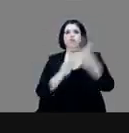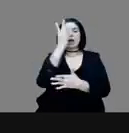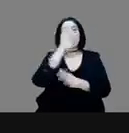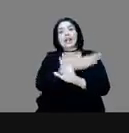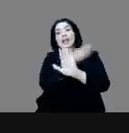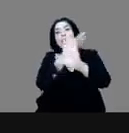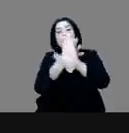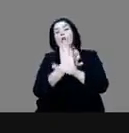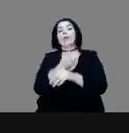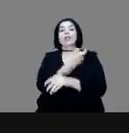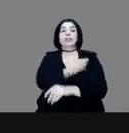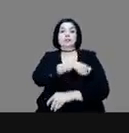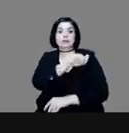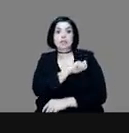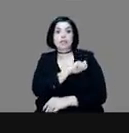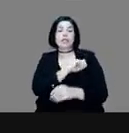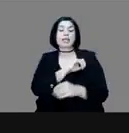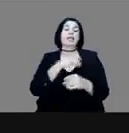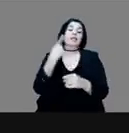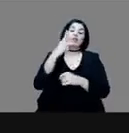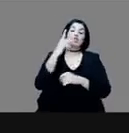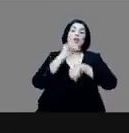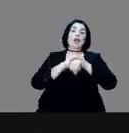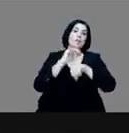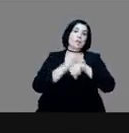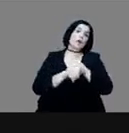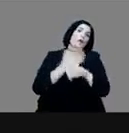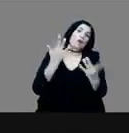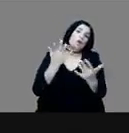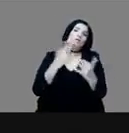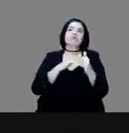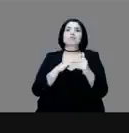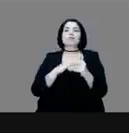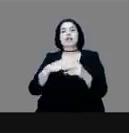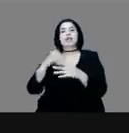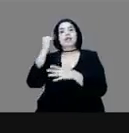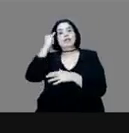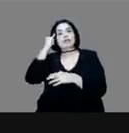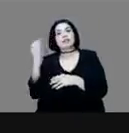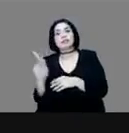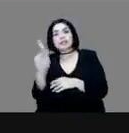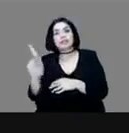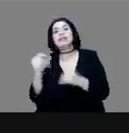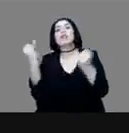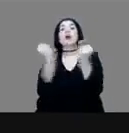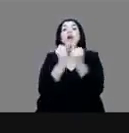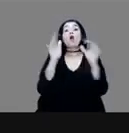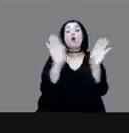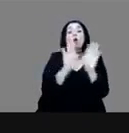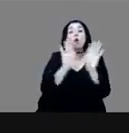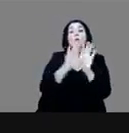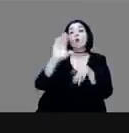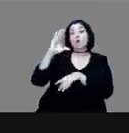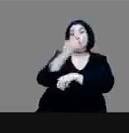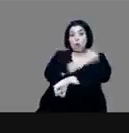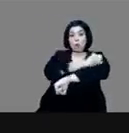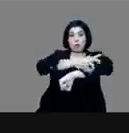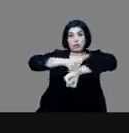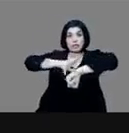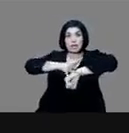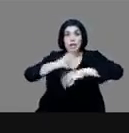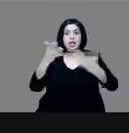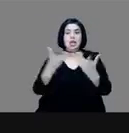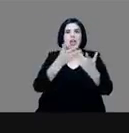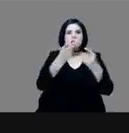aliados indígenas. A su vez, abordaremos la figura de Cuitláhuac como organizador de la defensa de Tenochtitlán y la batalla de la Noche Triste